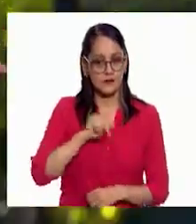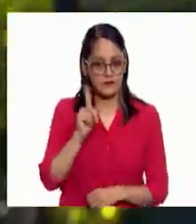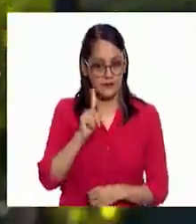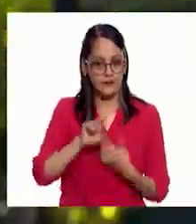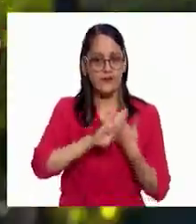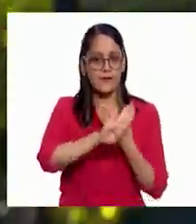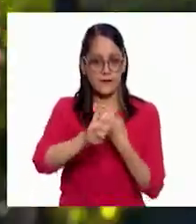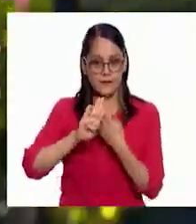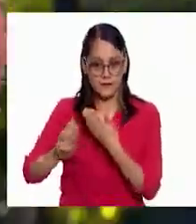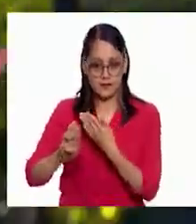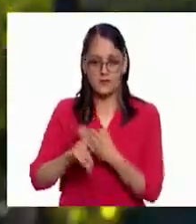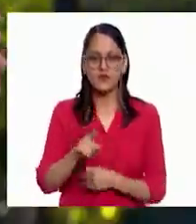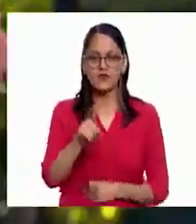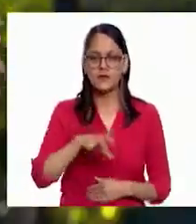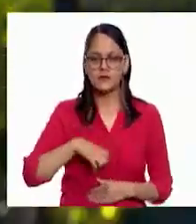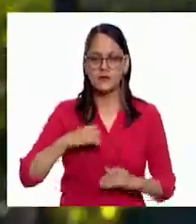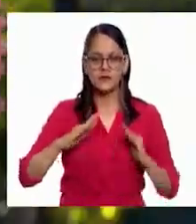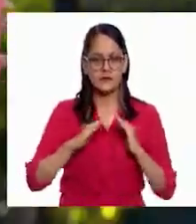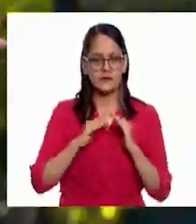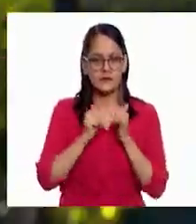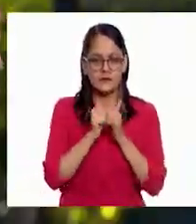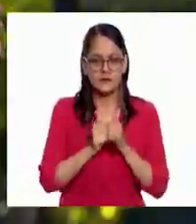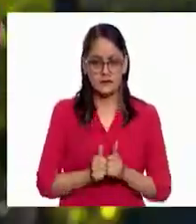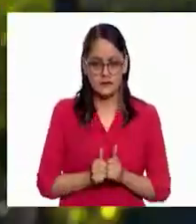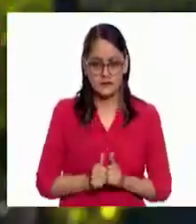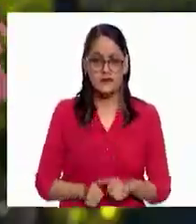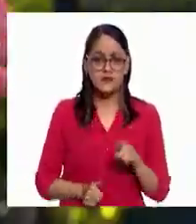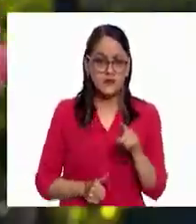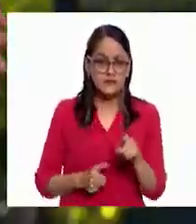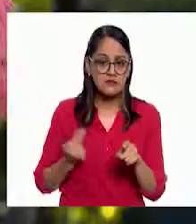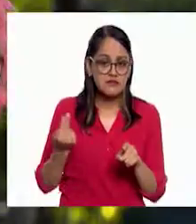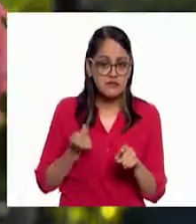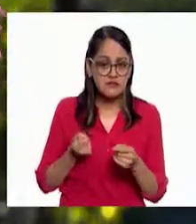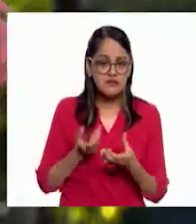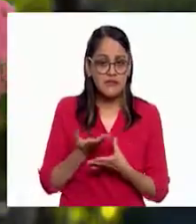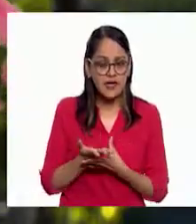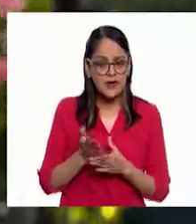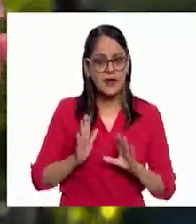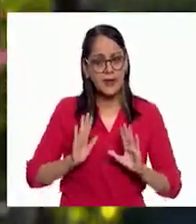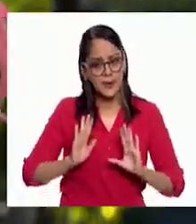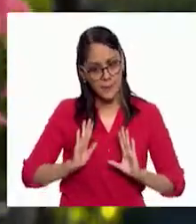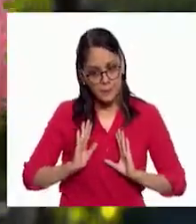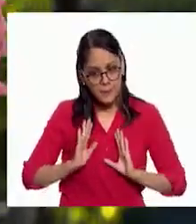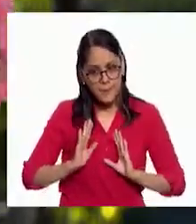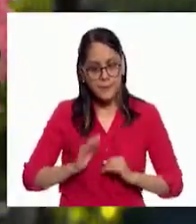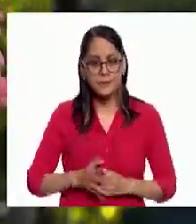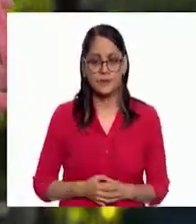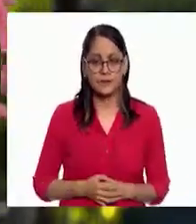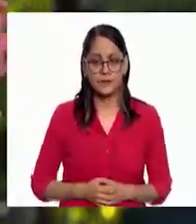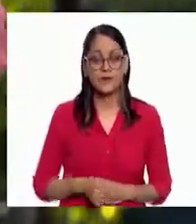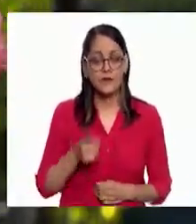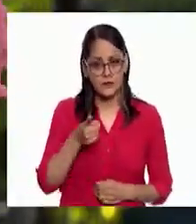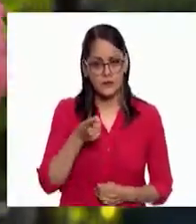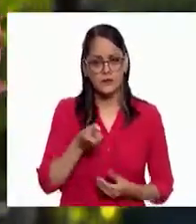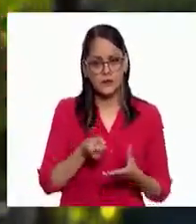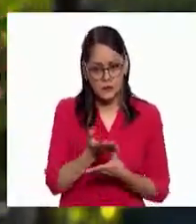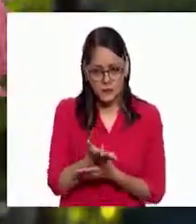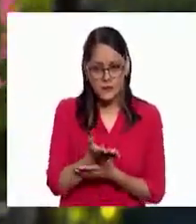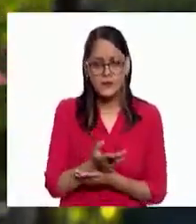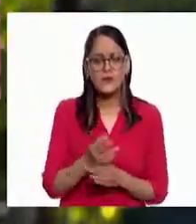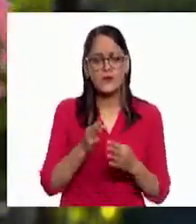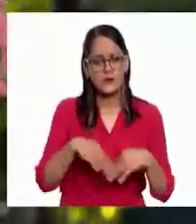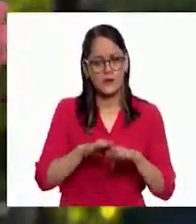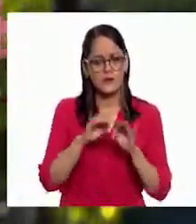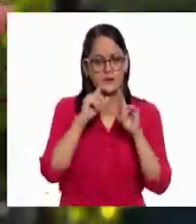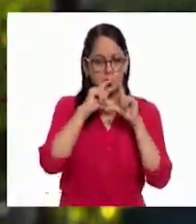Trata de no salir de casa a menos que sea muy necesario. Si lo haces, utiliza